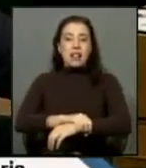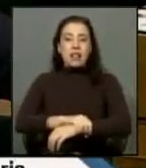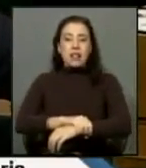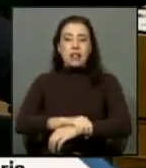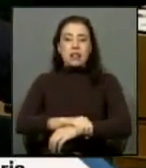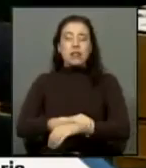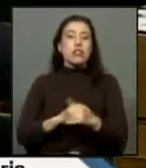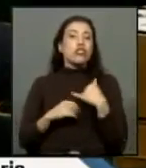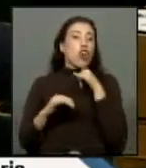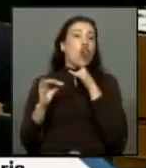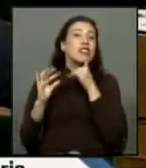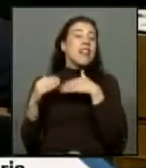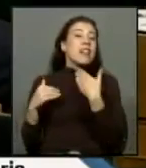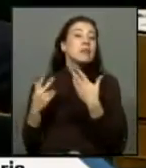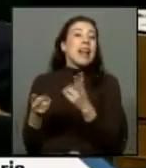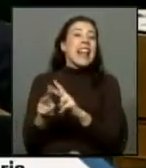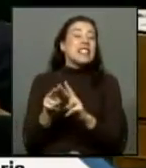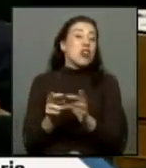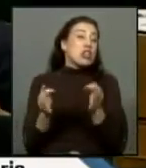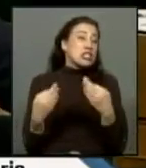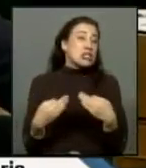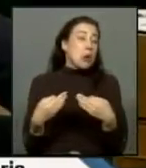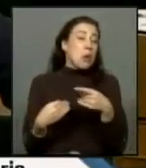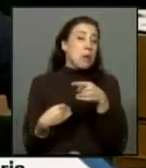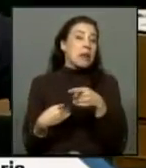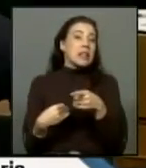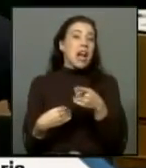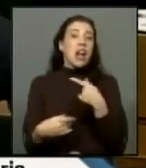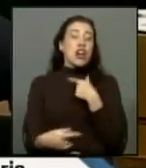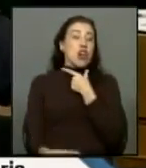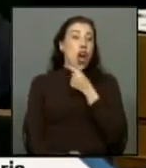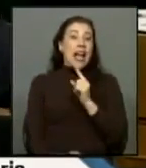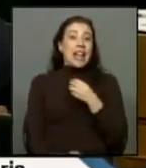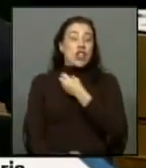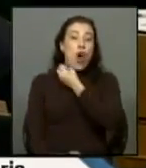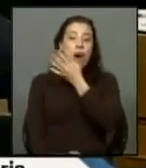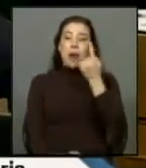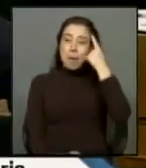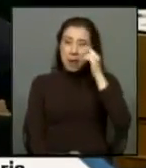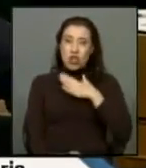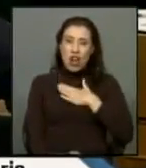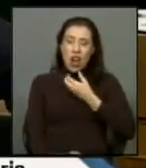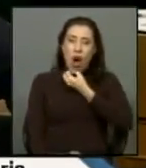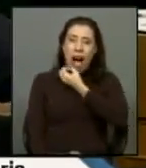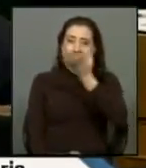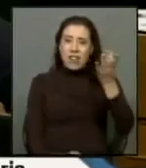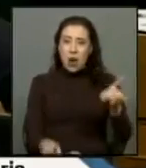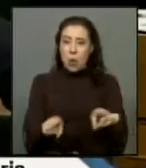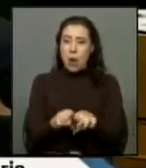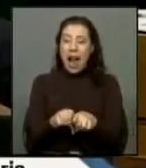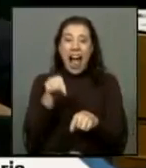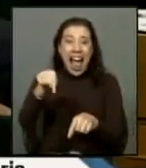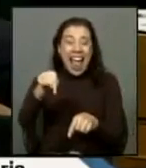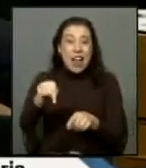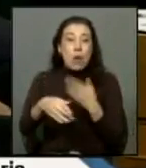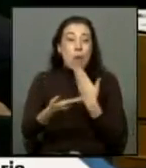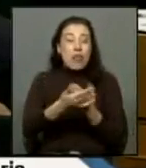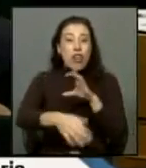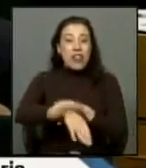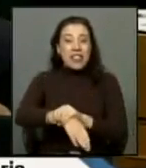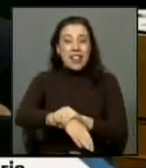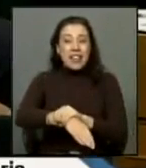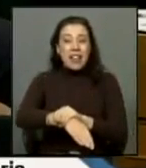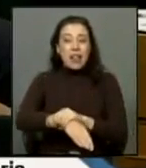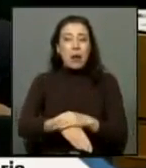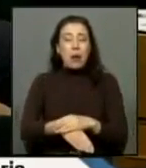quizás qué es que pasó allí seguramente ella no quiere que diga esto pero lo voy a decir y allí después